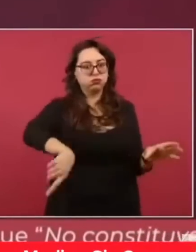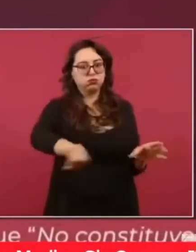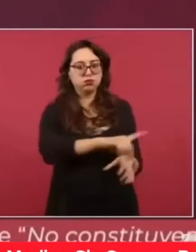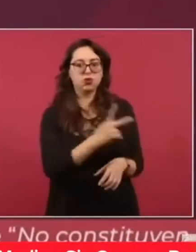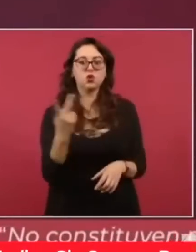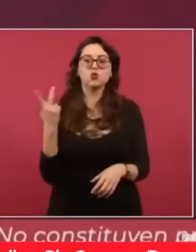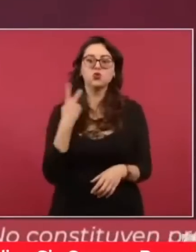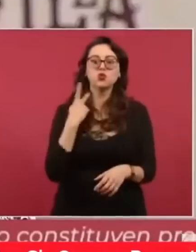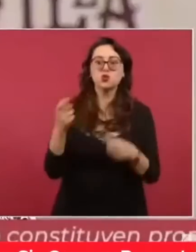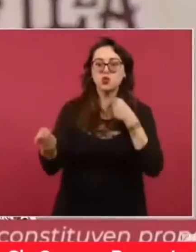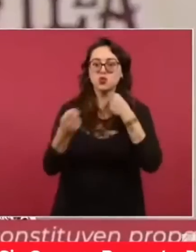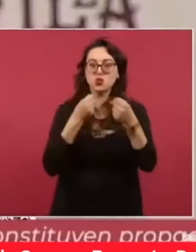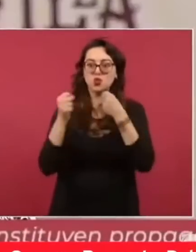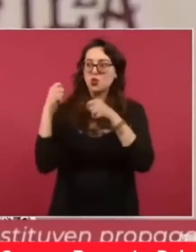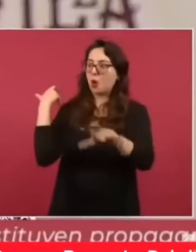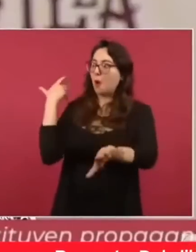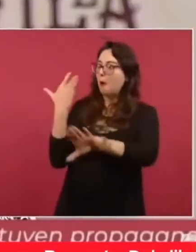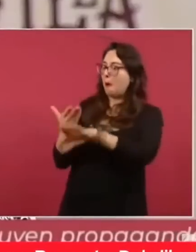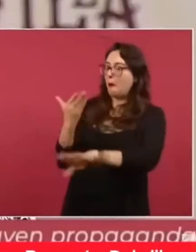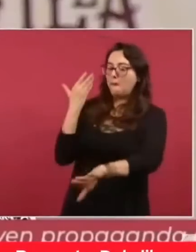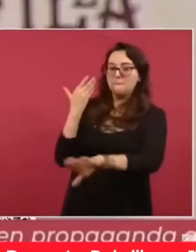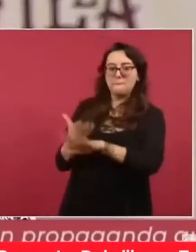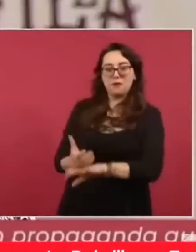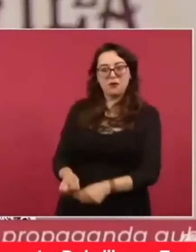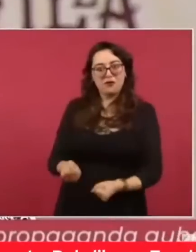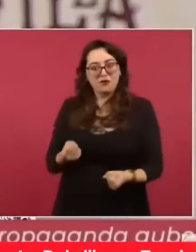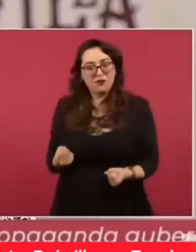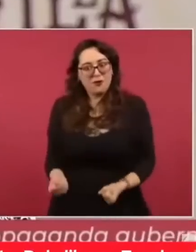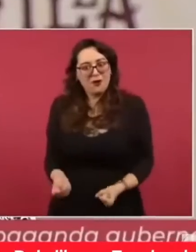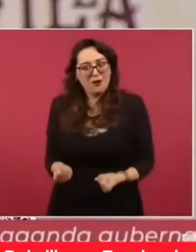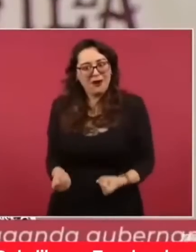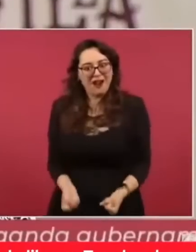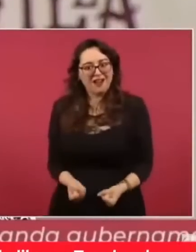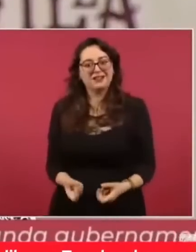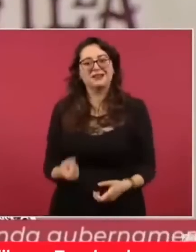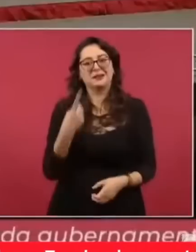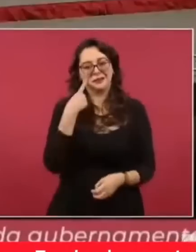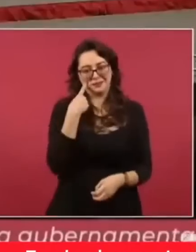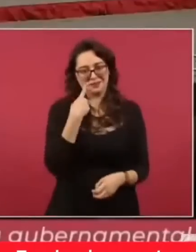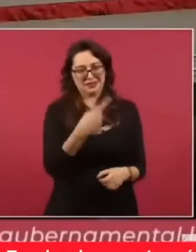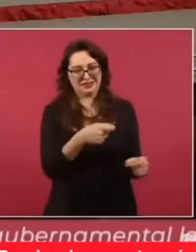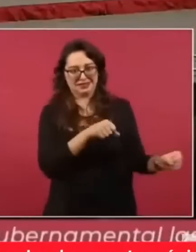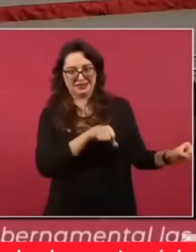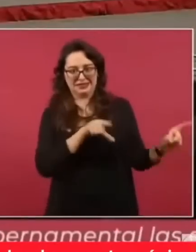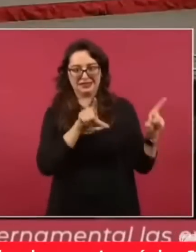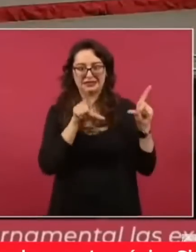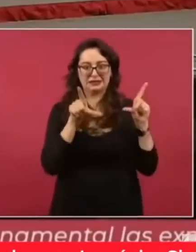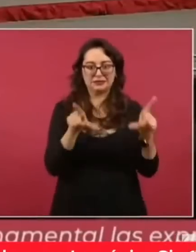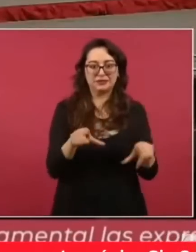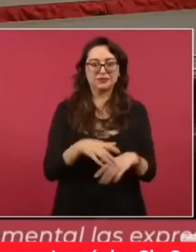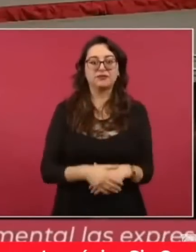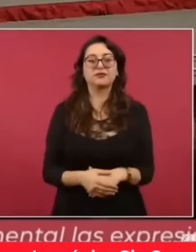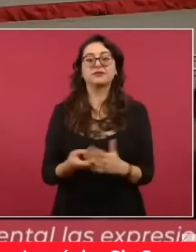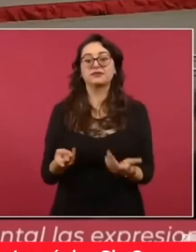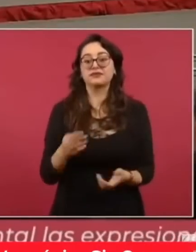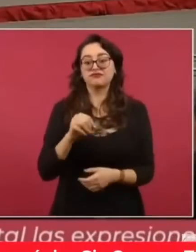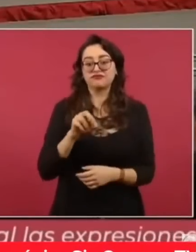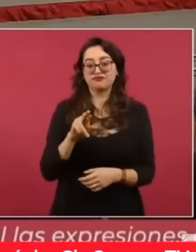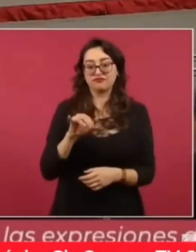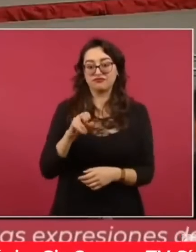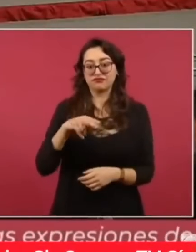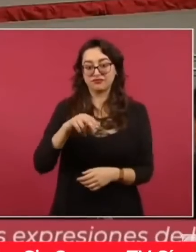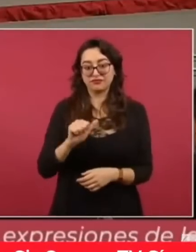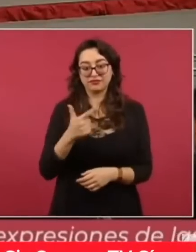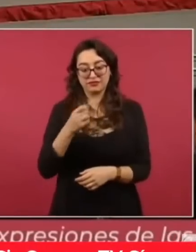periodistas se lanzaron contra el presidente. Vean ustedes, aquí en la pantalla les vamos a mostrar. Mariana Gómez del campo